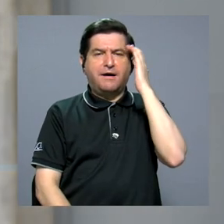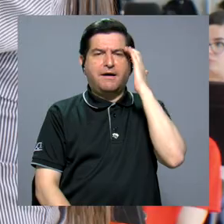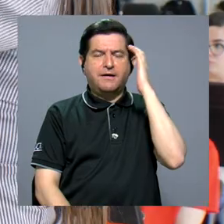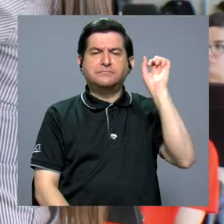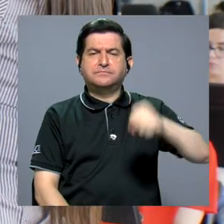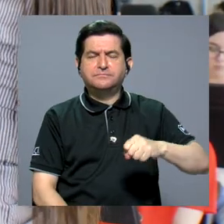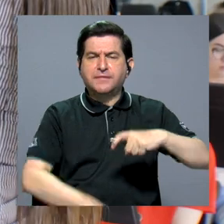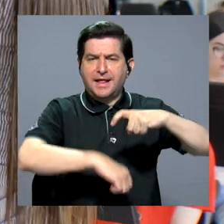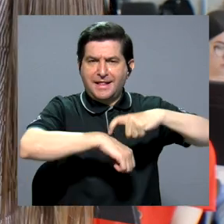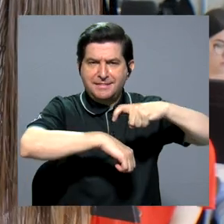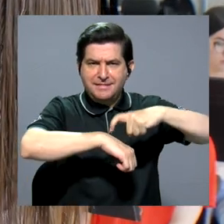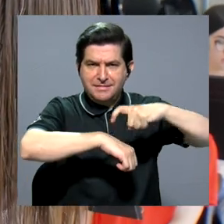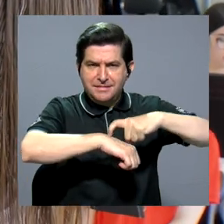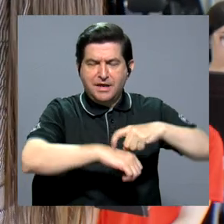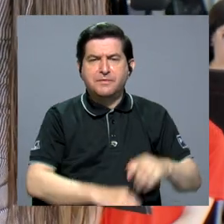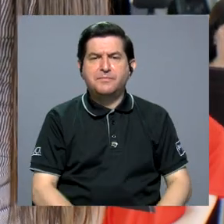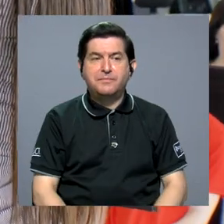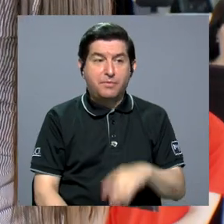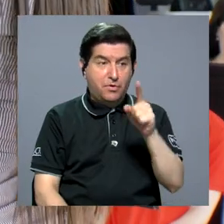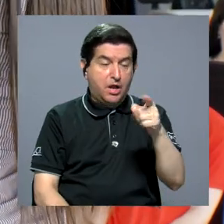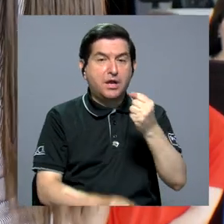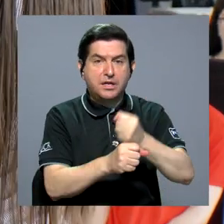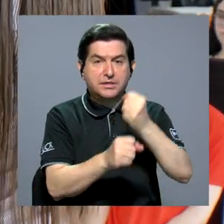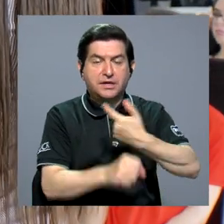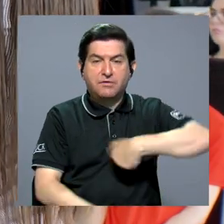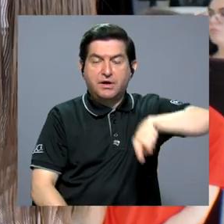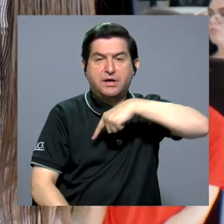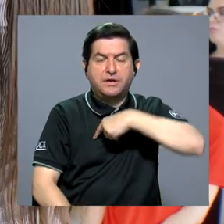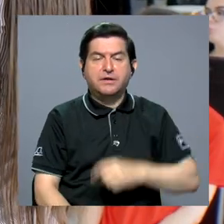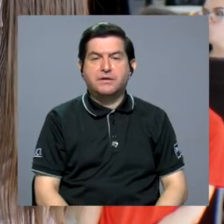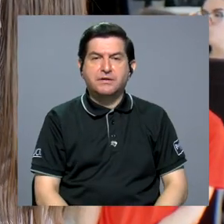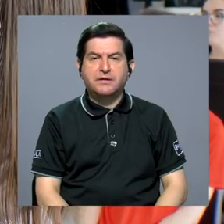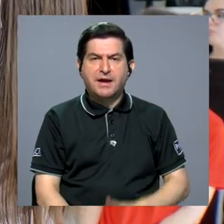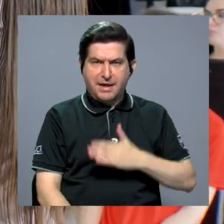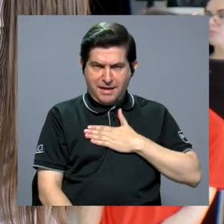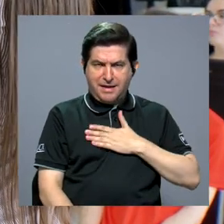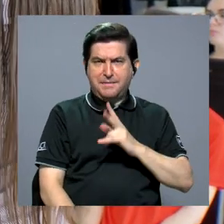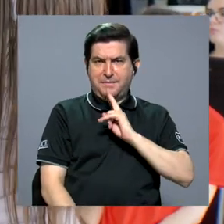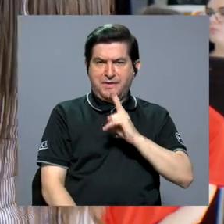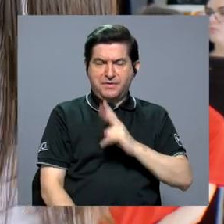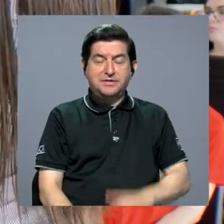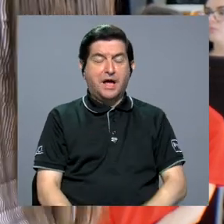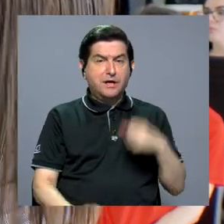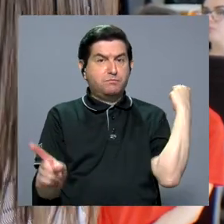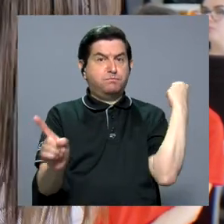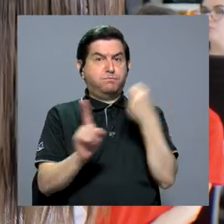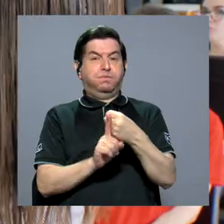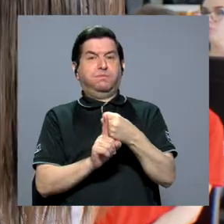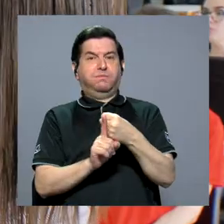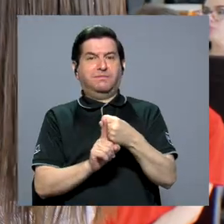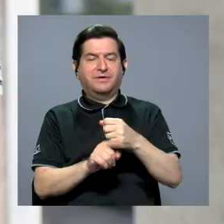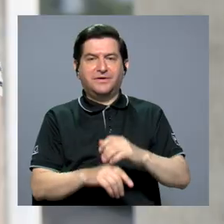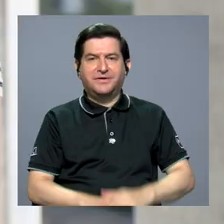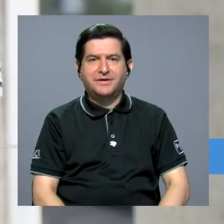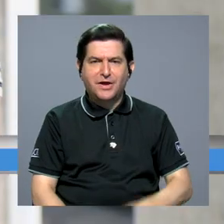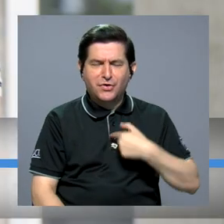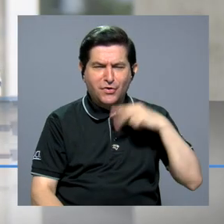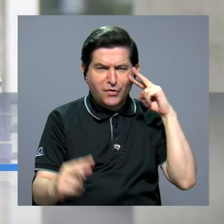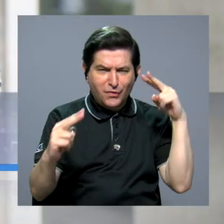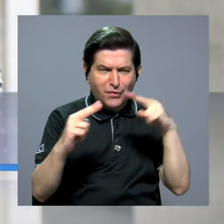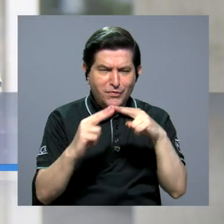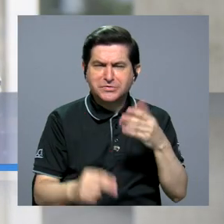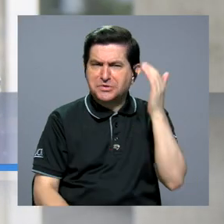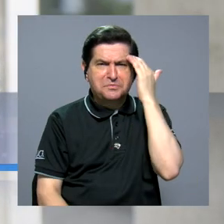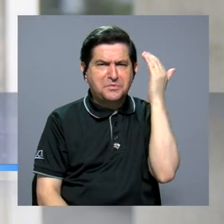del tiempo que tiene ella para trabajar con nosotros. A mí realmente, o sea, me impacta mucho porque cuando la